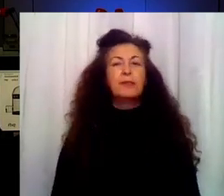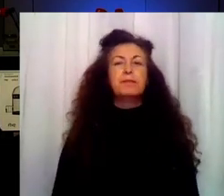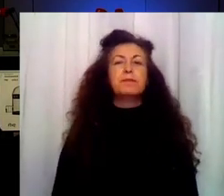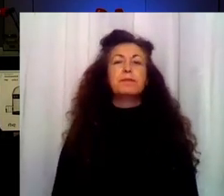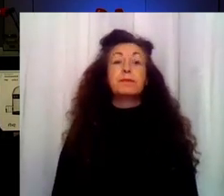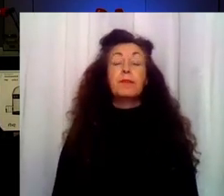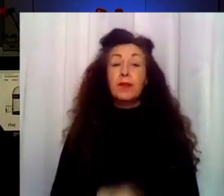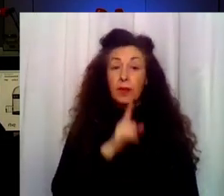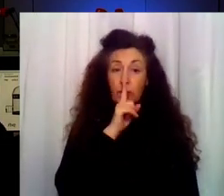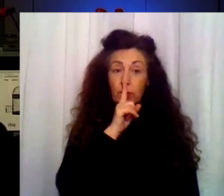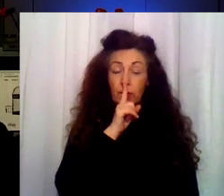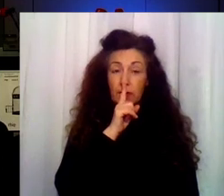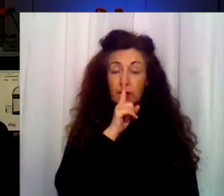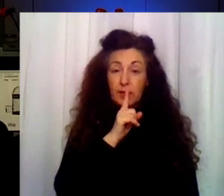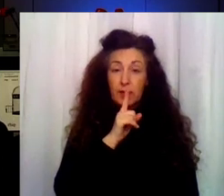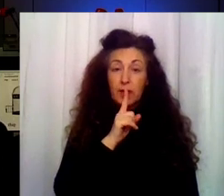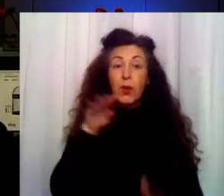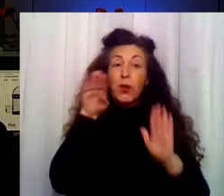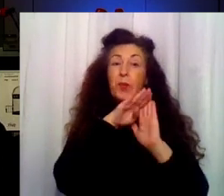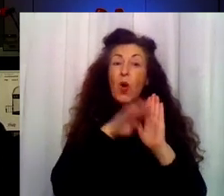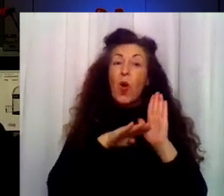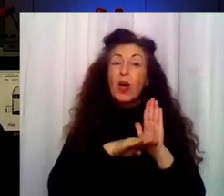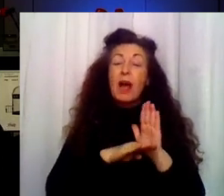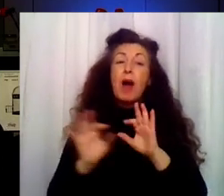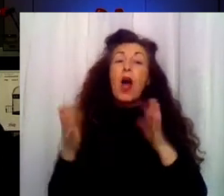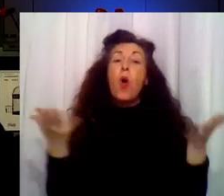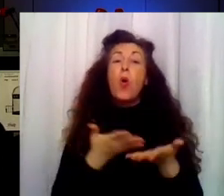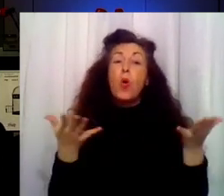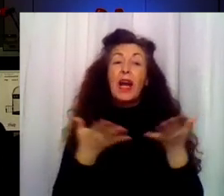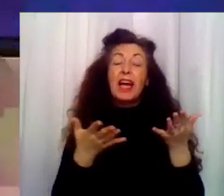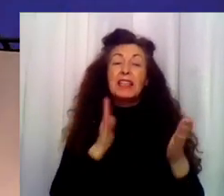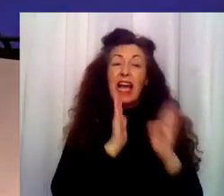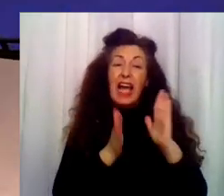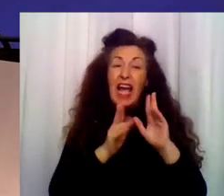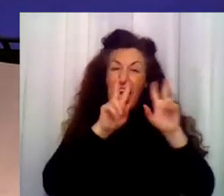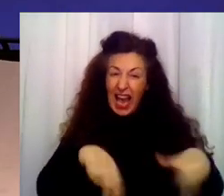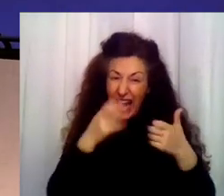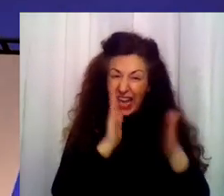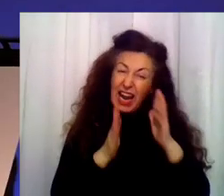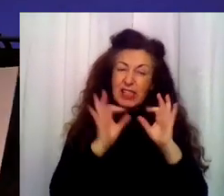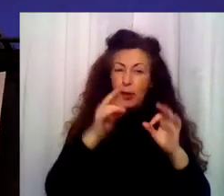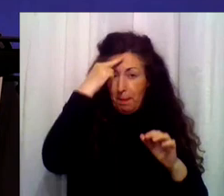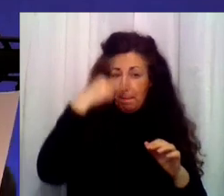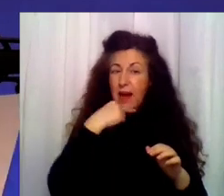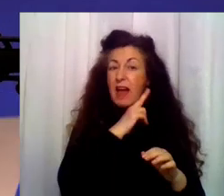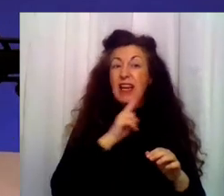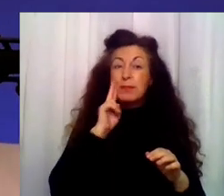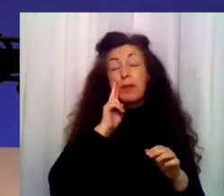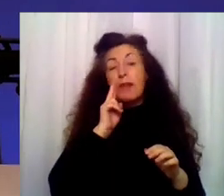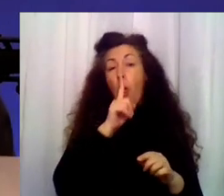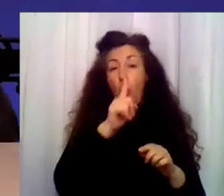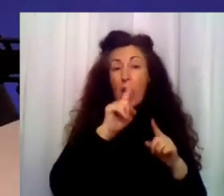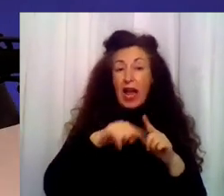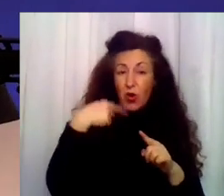Casi un año después de que comenzara el programa urgente de rehabilitación para madres y padres puesto en marcha por el Ministerio de Educación, estamos